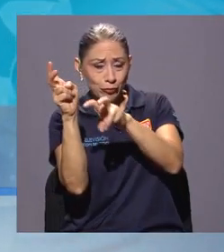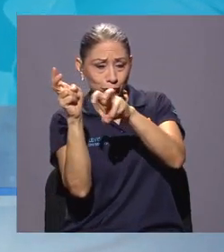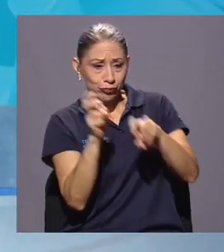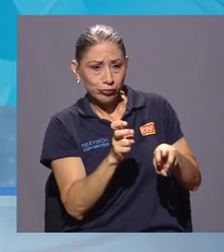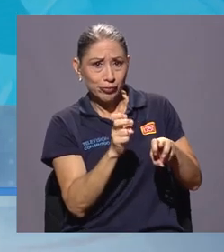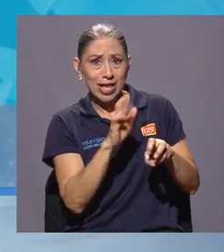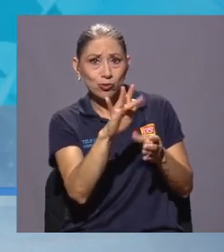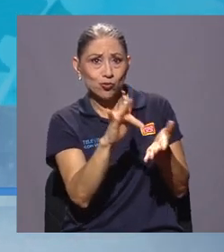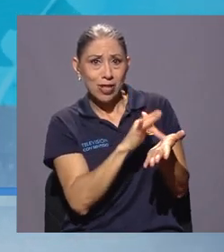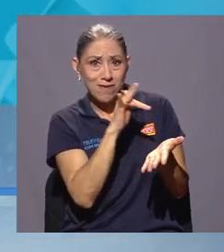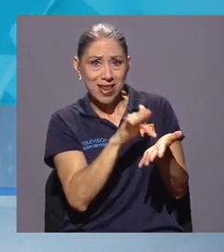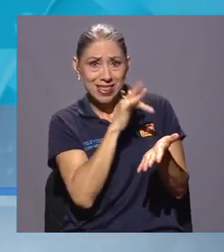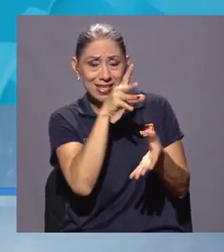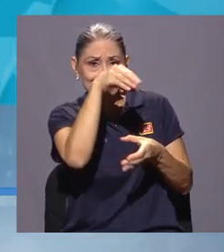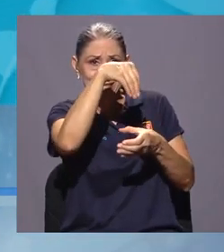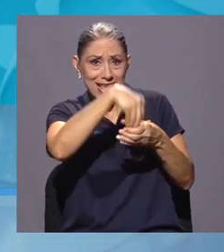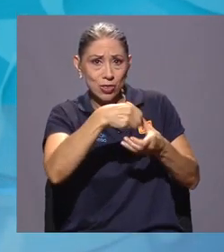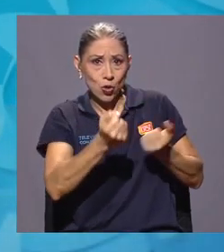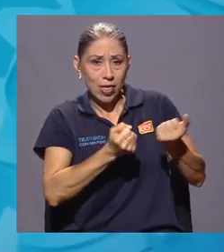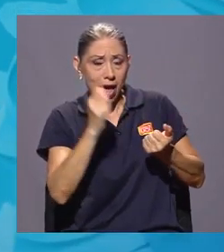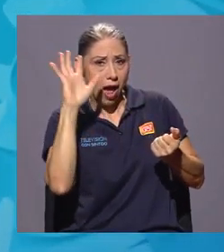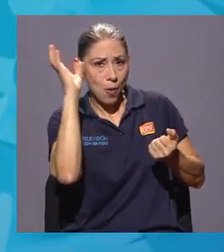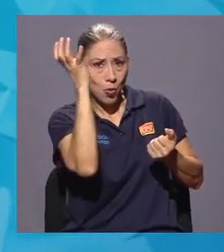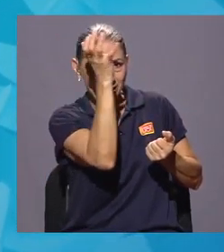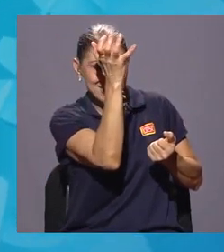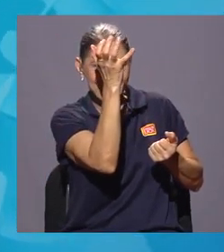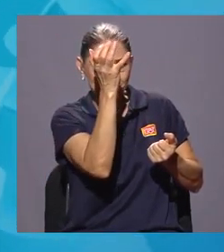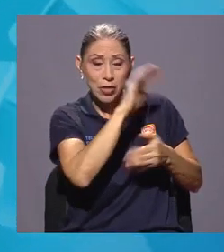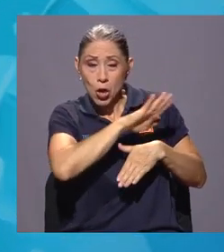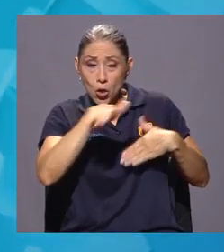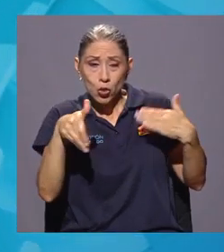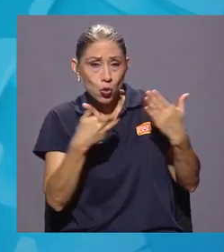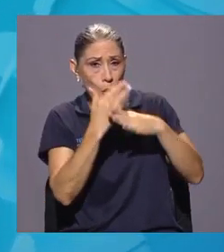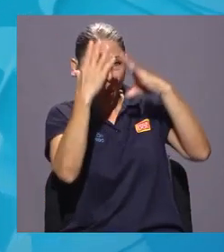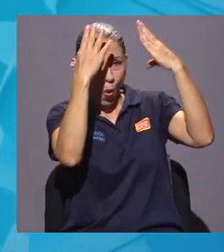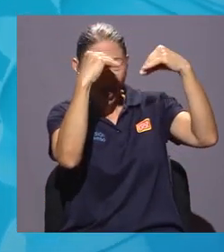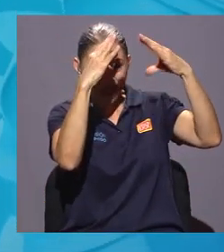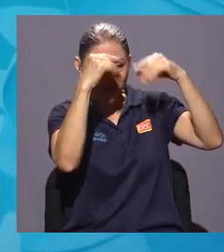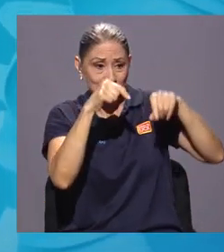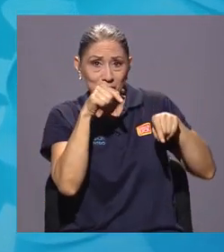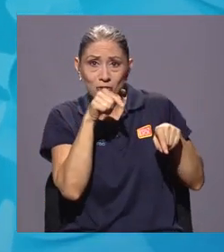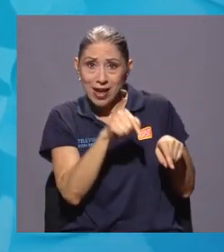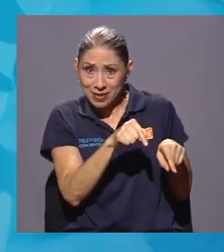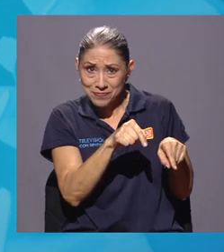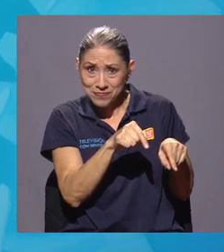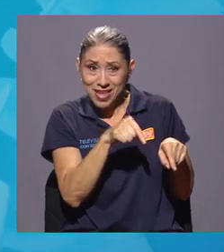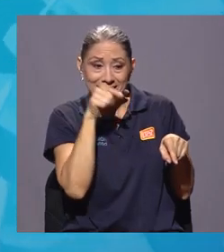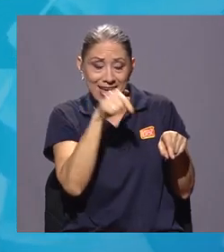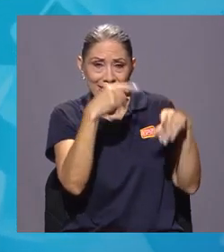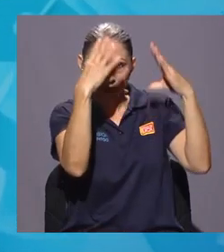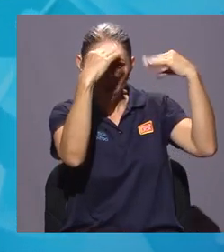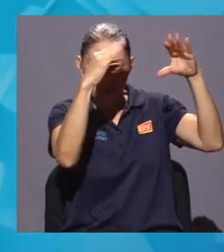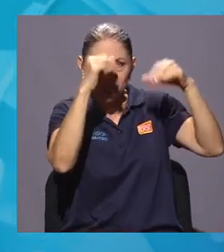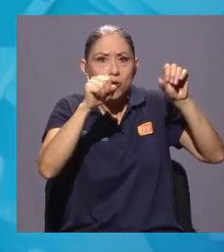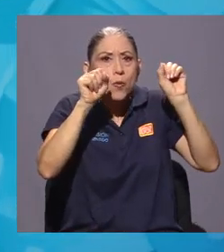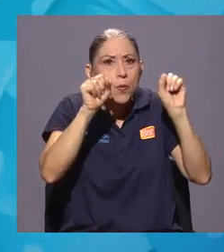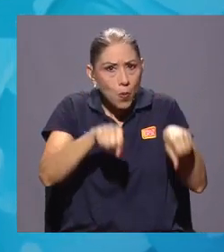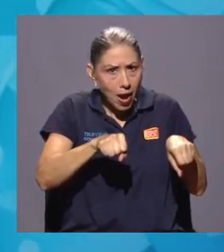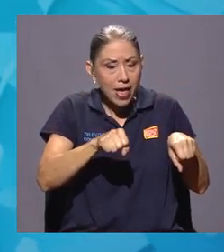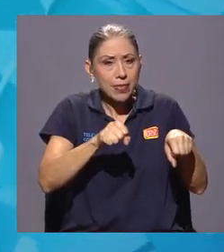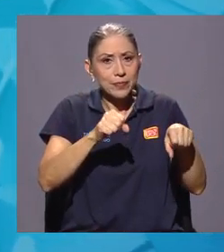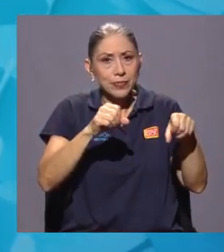ambulancias cuando hacen los traslados, de tal manera que toda la información de un traslado pueda ser registrada